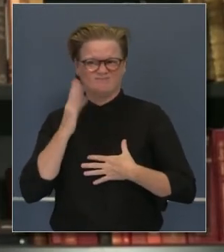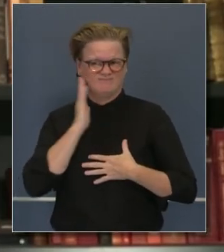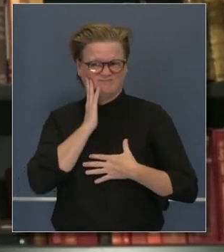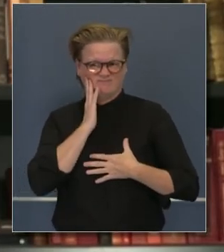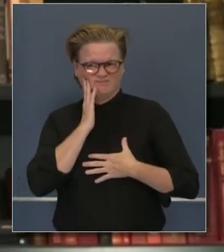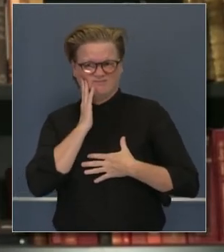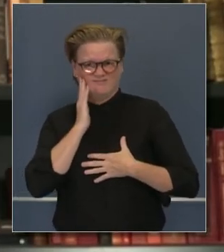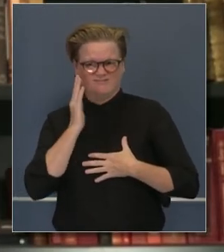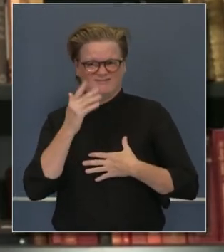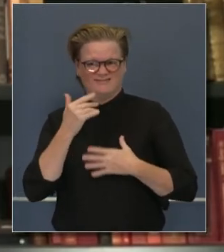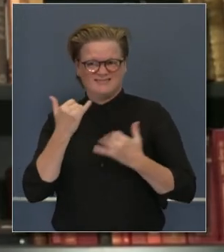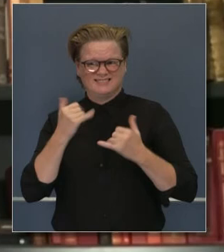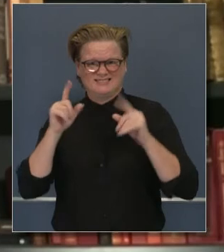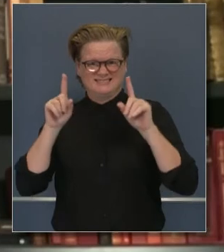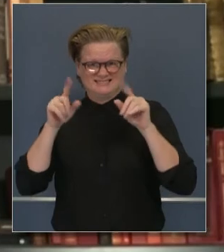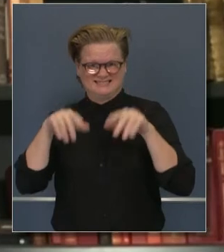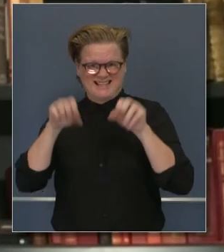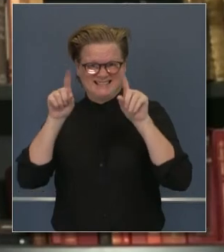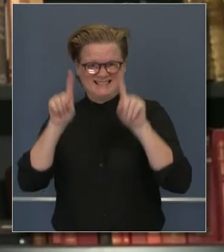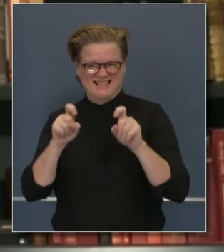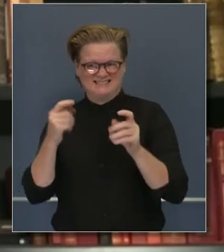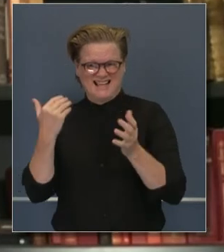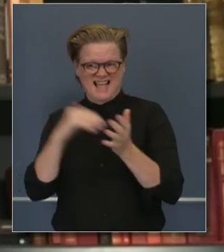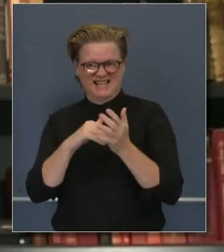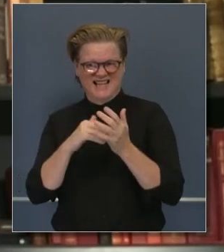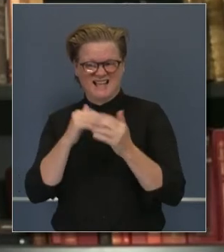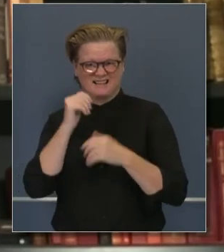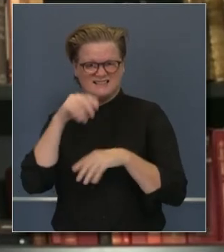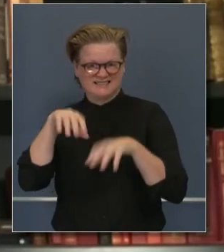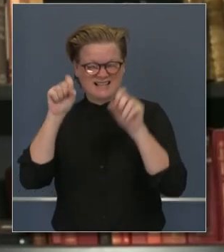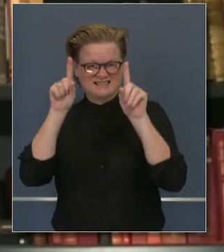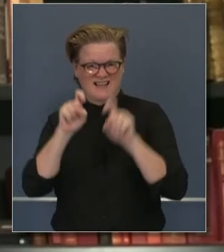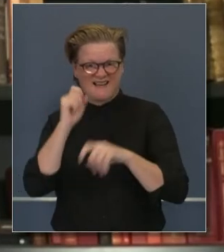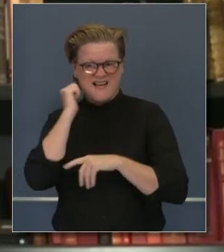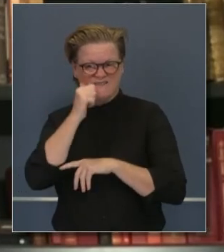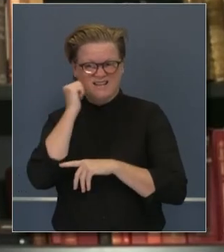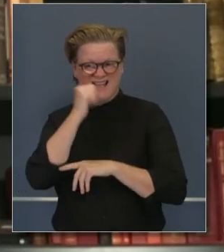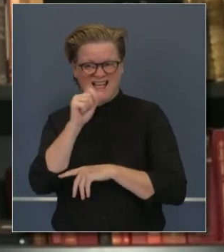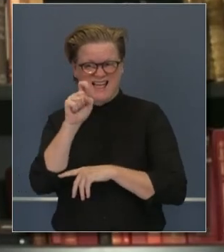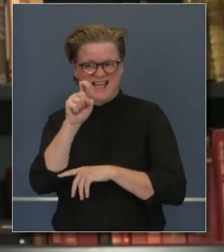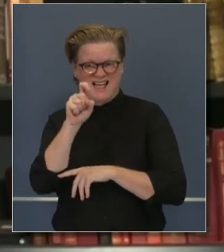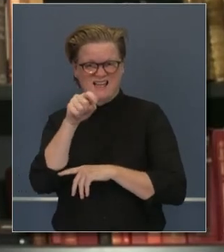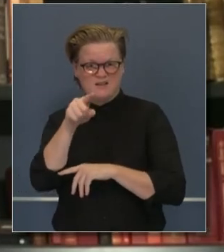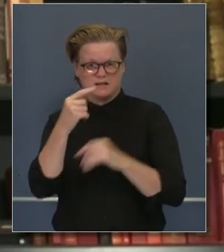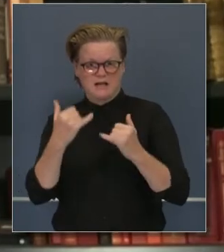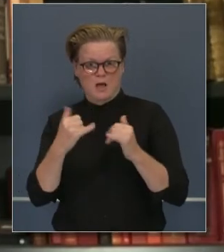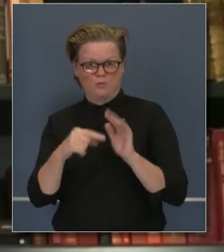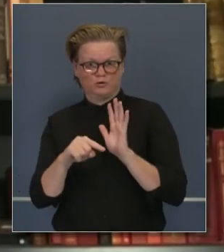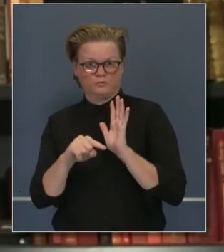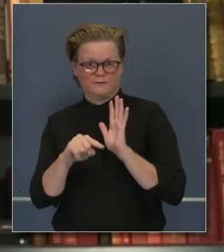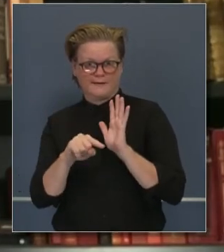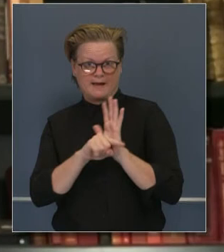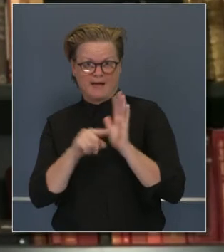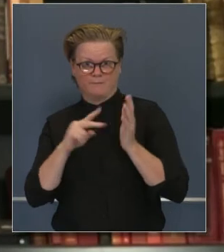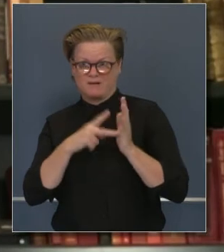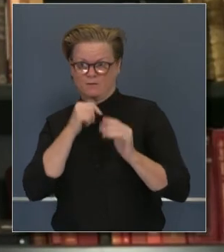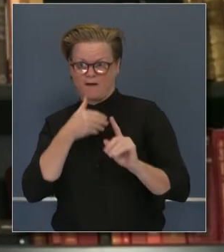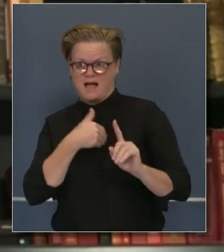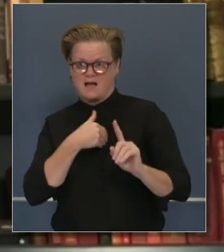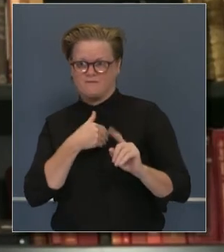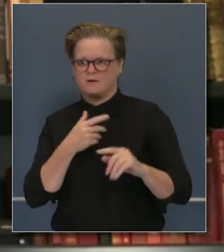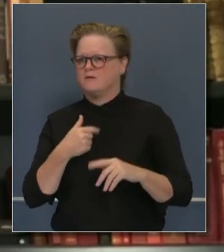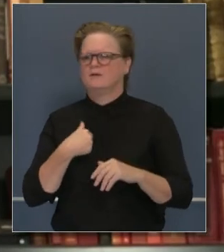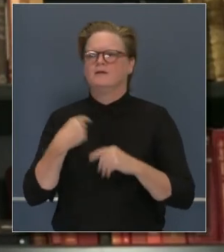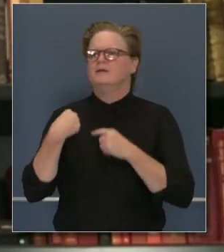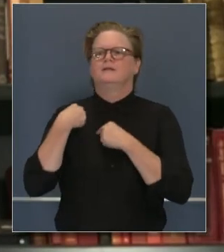la prueba hoy? Yo sé que su oficina de comunicación dice que le hacen la prueba todos los días y quiero ver si eso resultó negativo. Me